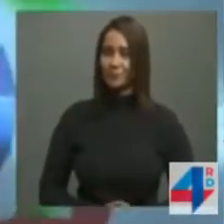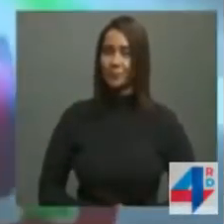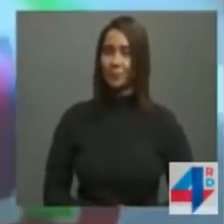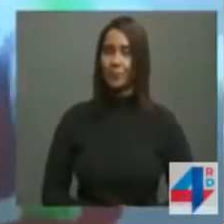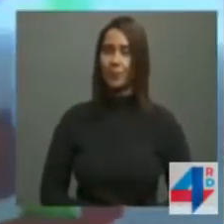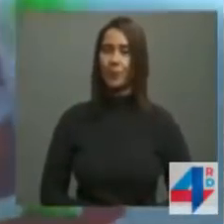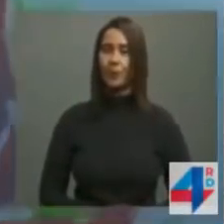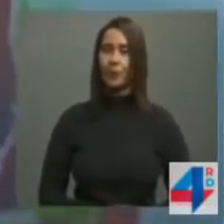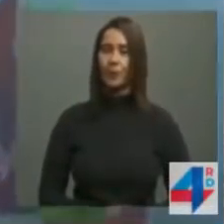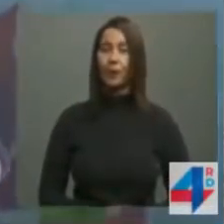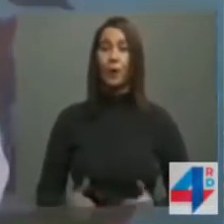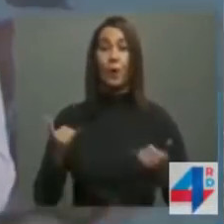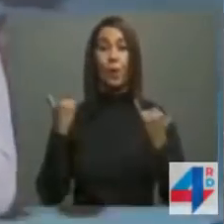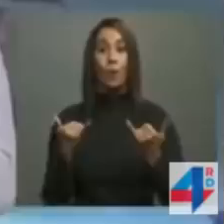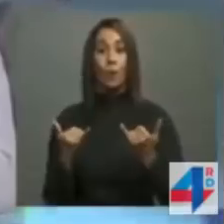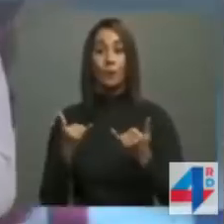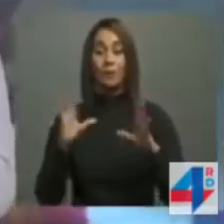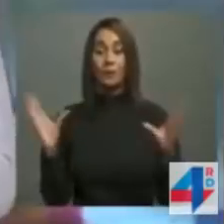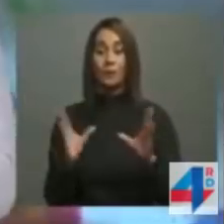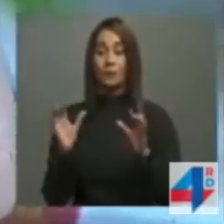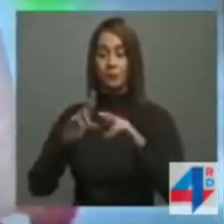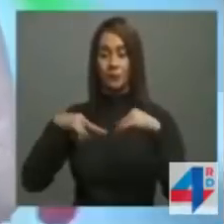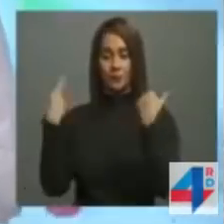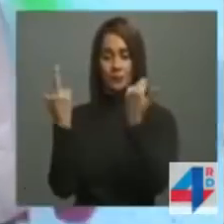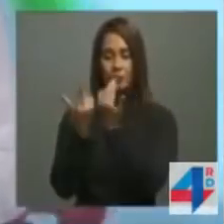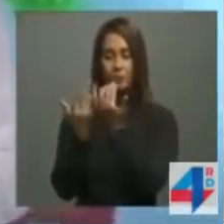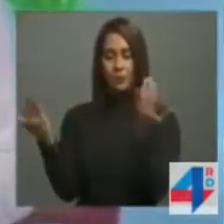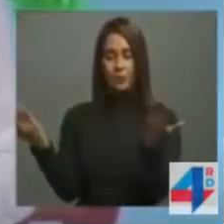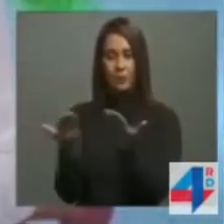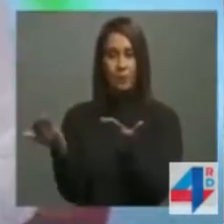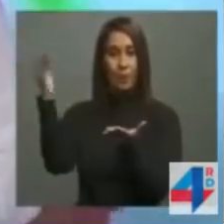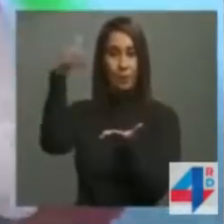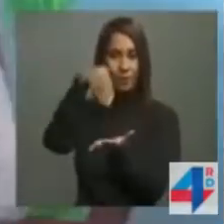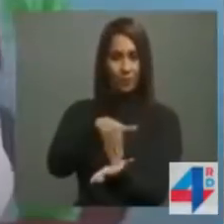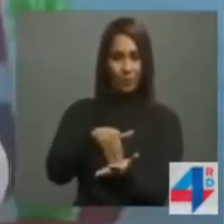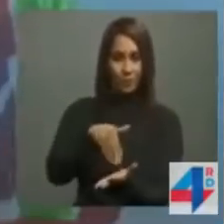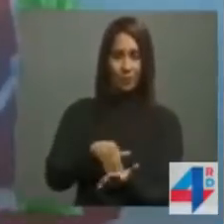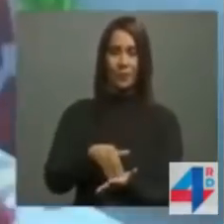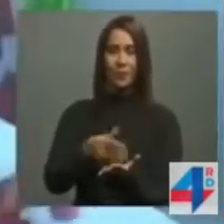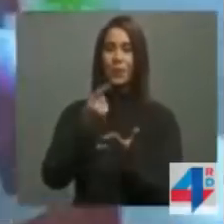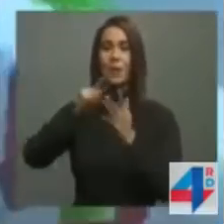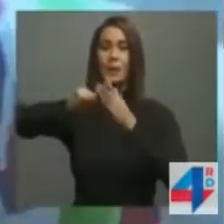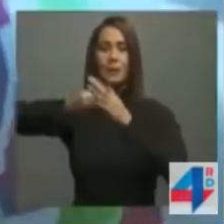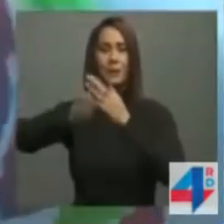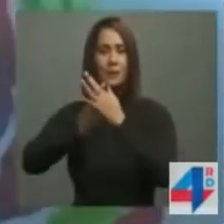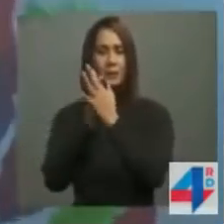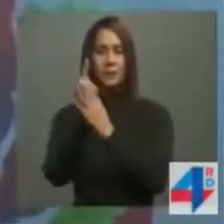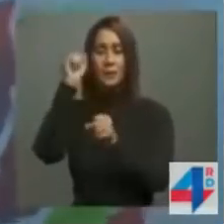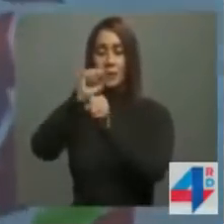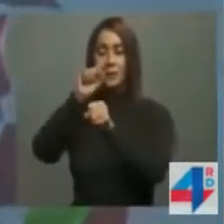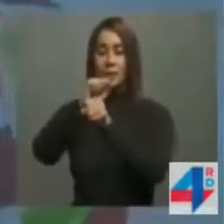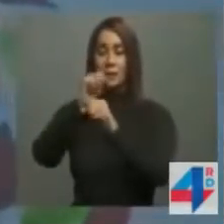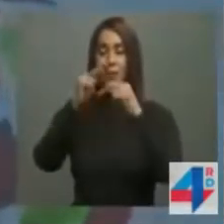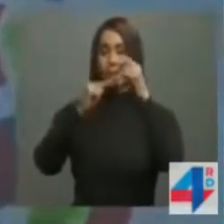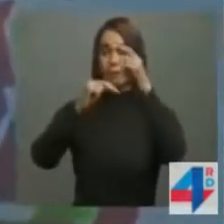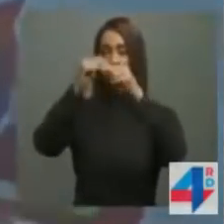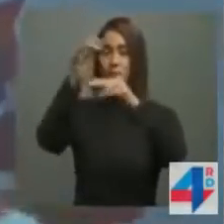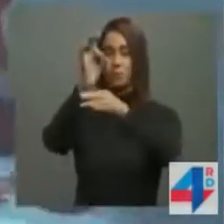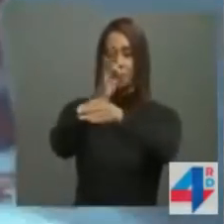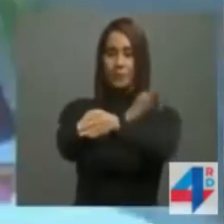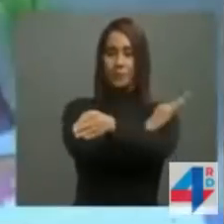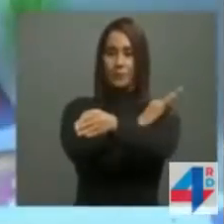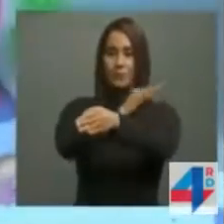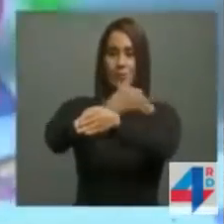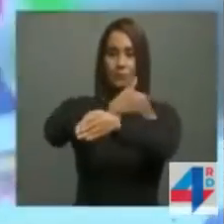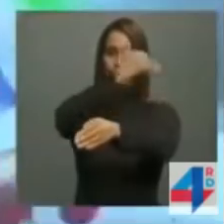En esta ocasión hoy, me reúno nuevamente con ustedes para dar comienzo a las obras de construcción definitiva